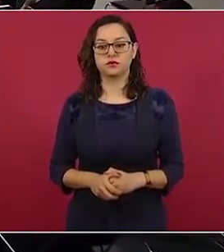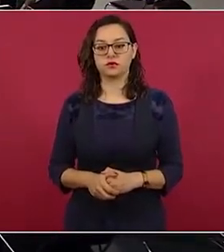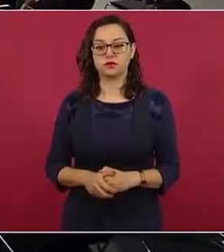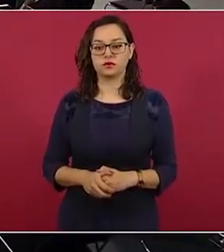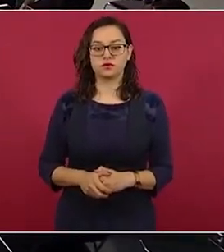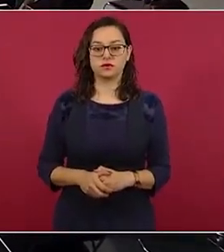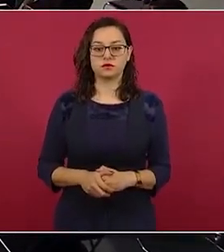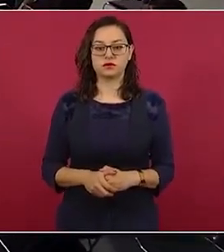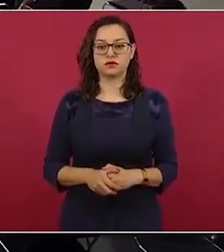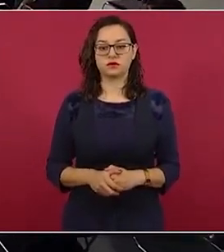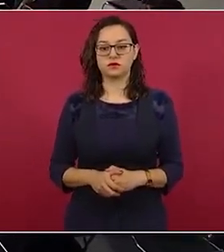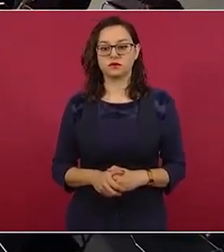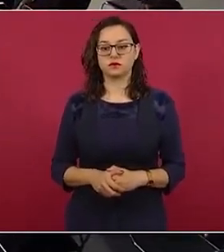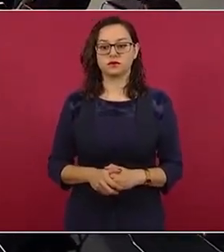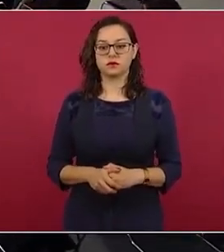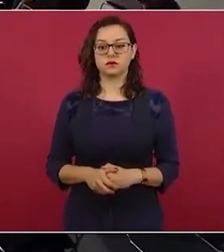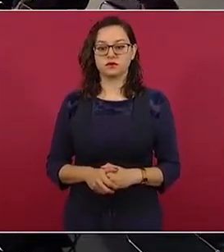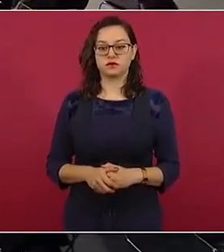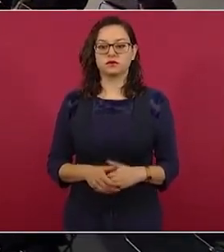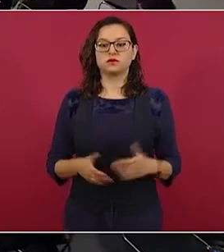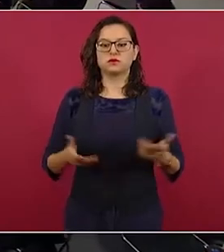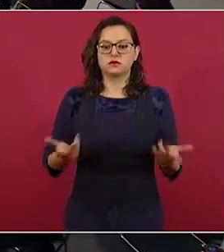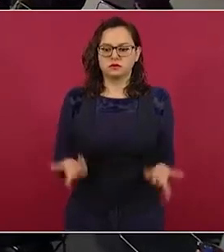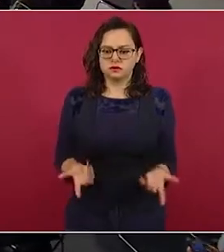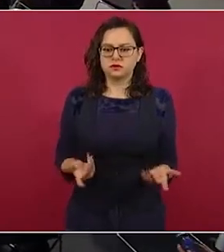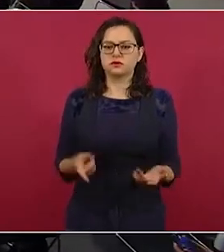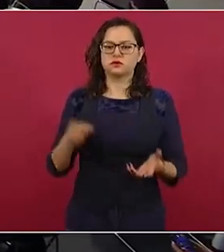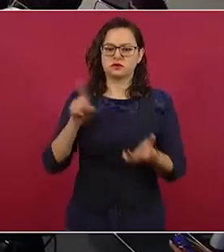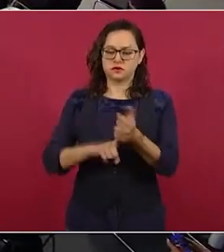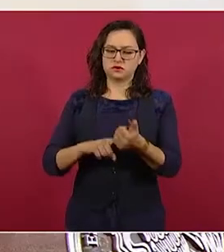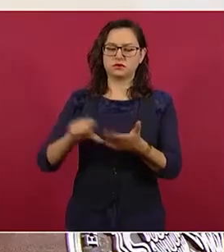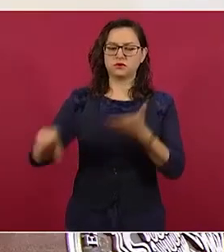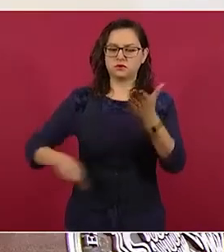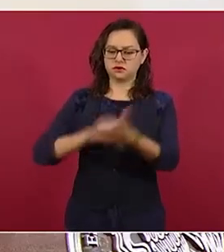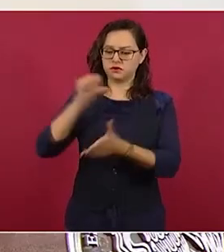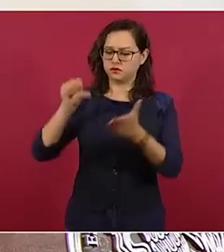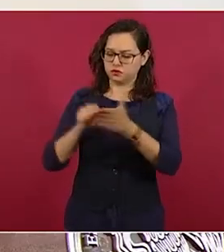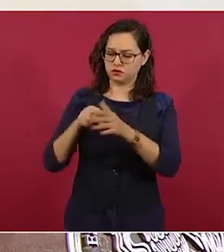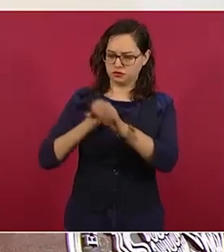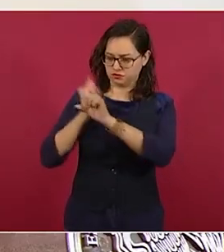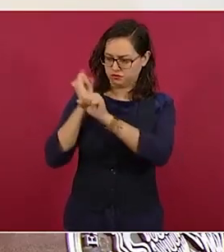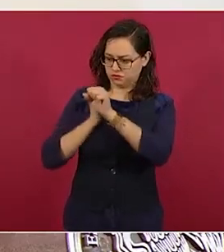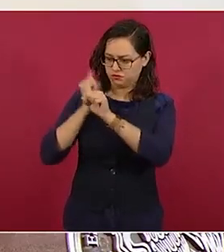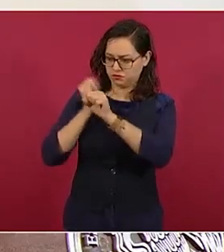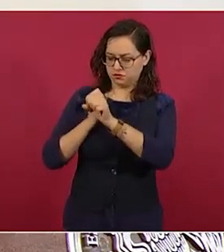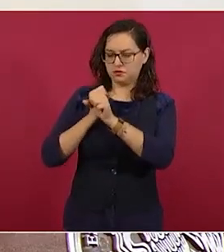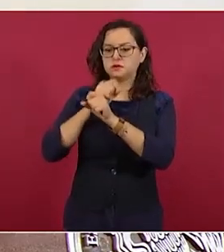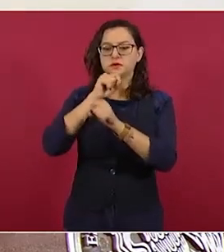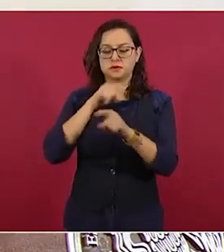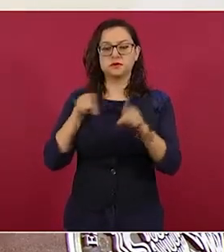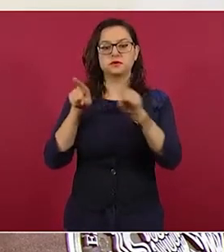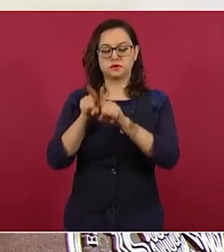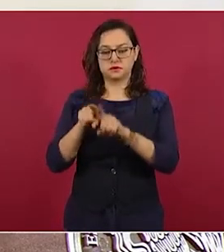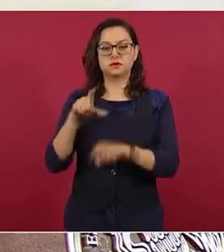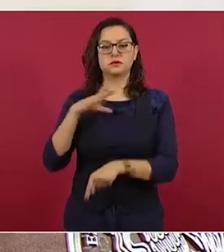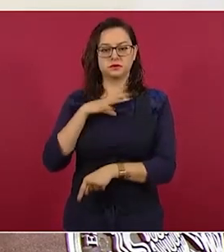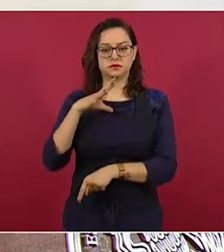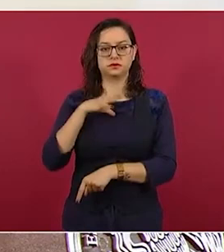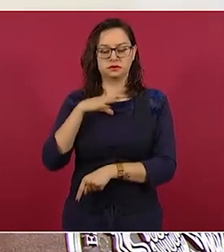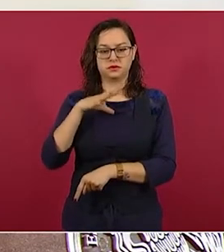con el apoyo de los centros de investigación que se tienen en el país y con las experiencias